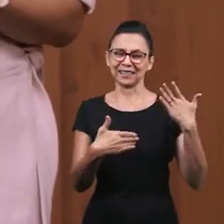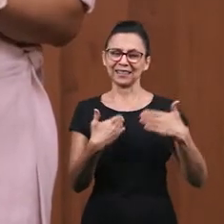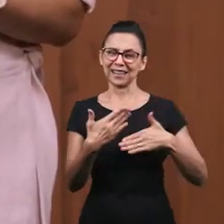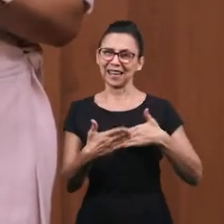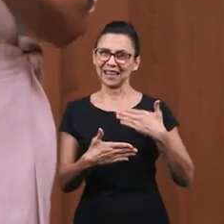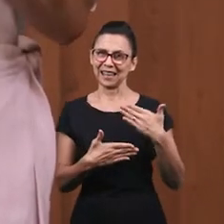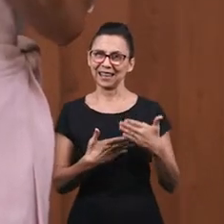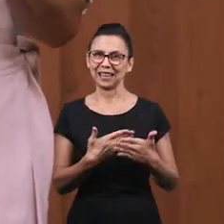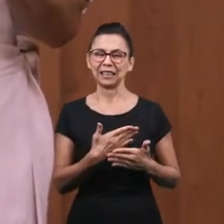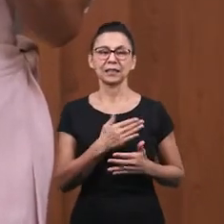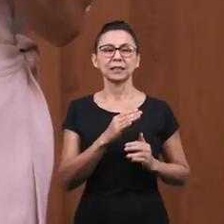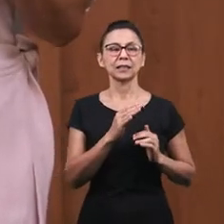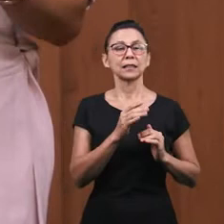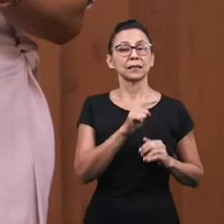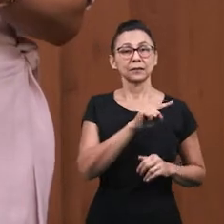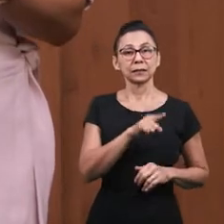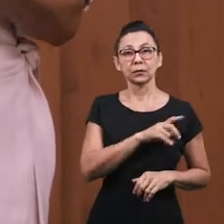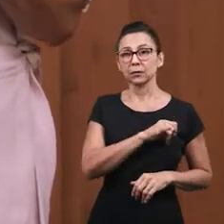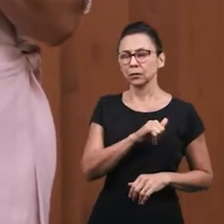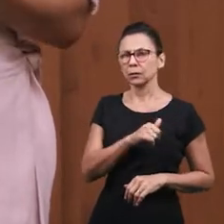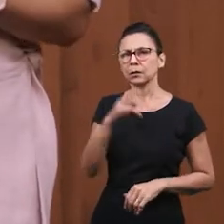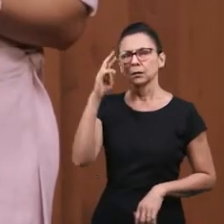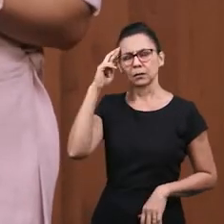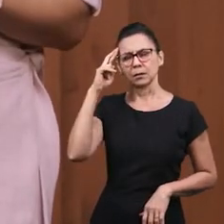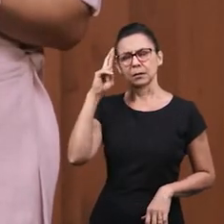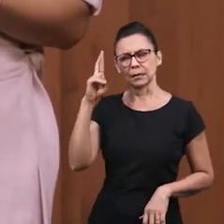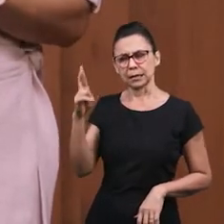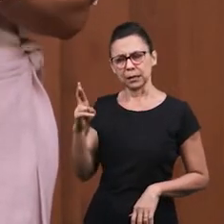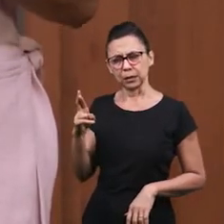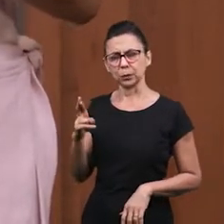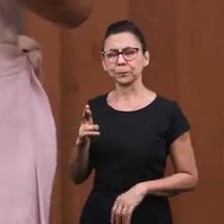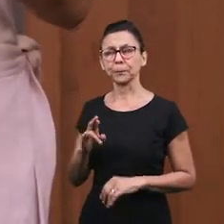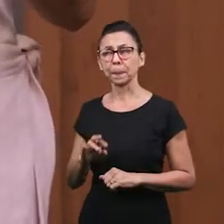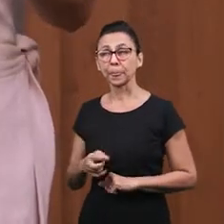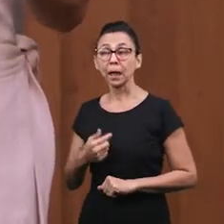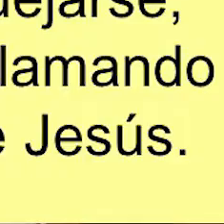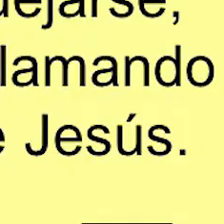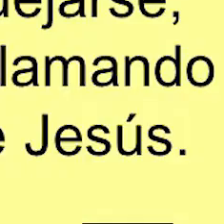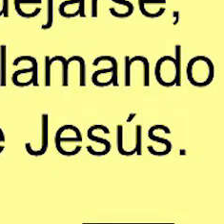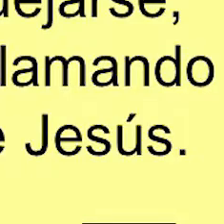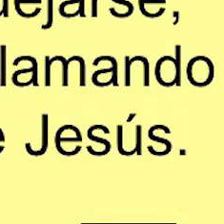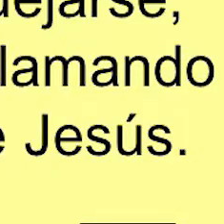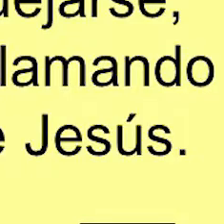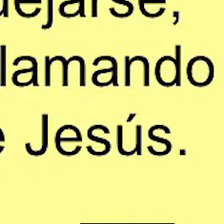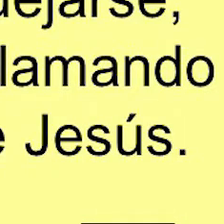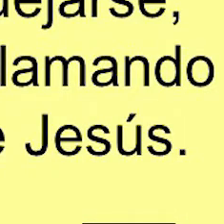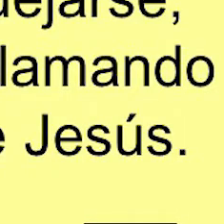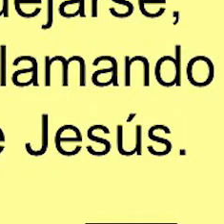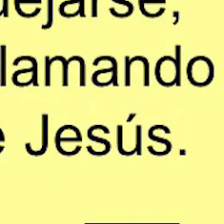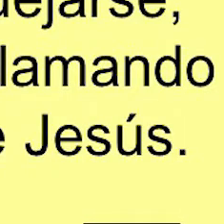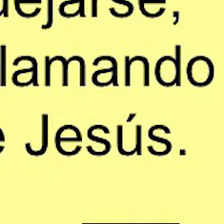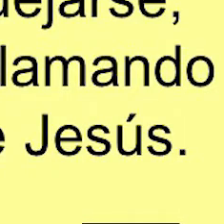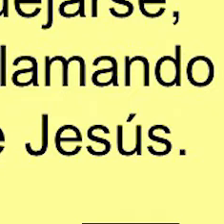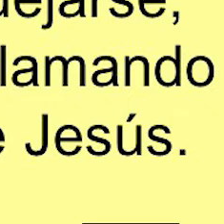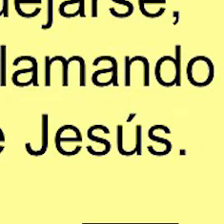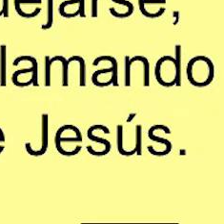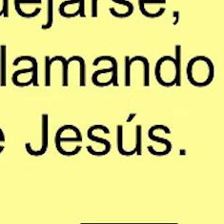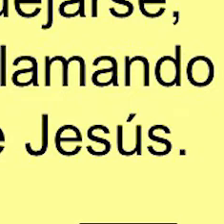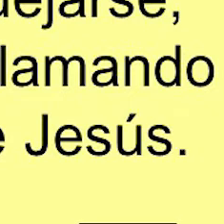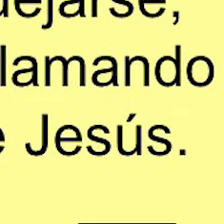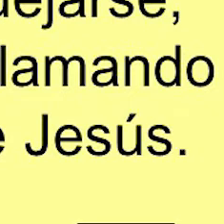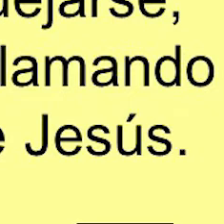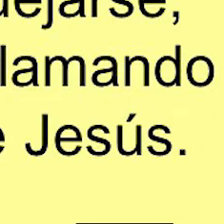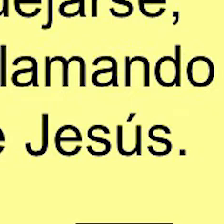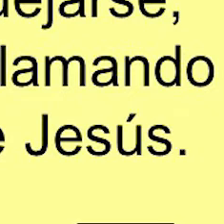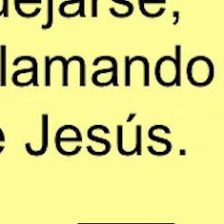allá dentro de su casa En la intimidad De su hogar Saqueo le dijo a Jesús Señor Yo daré a